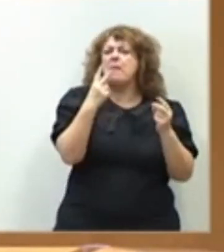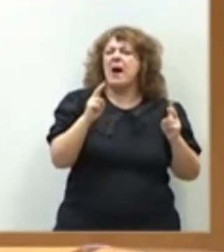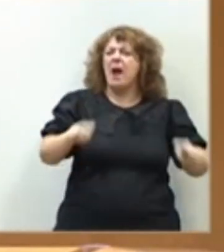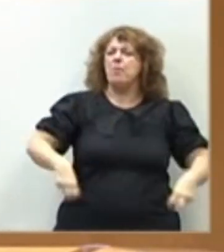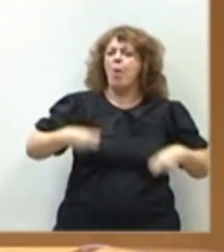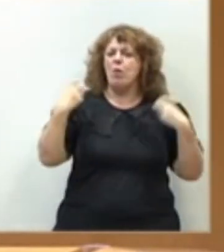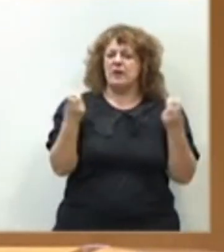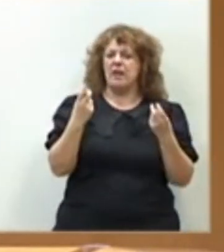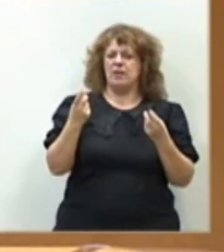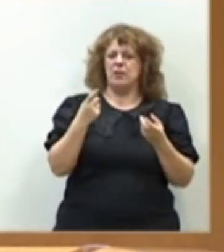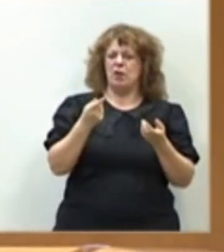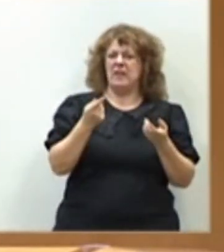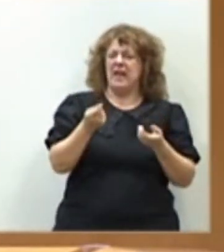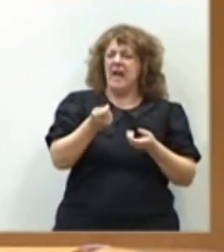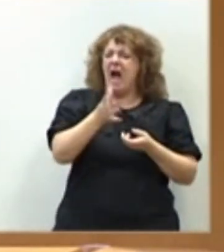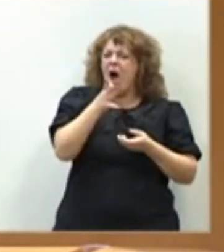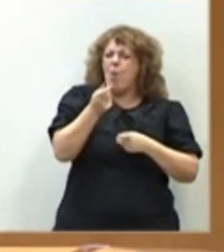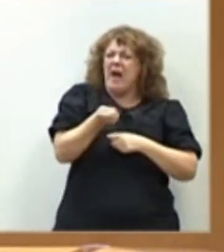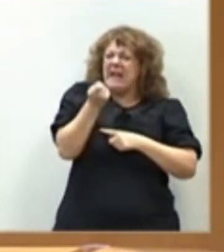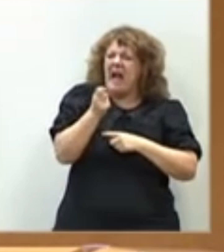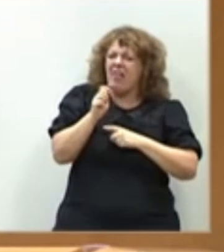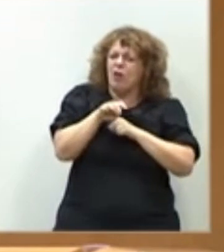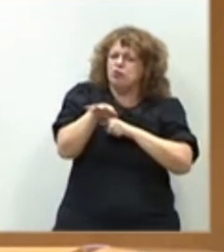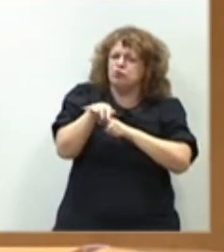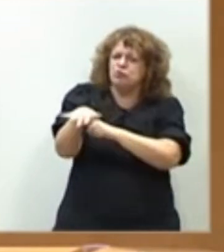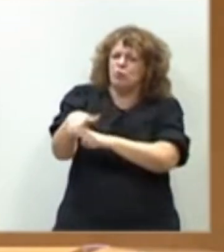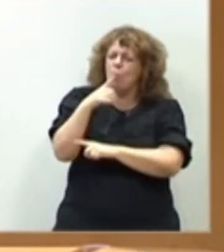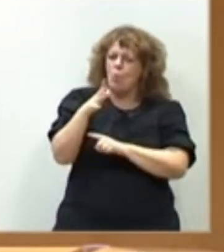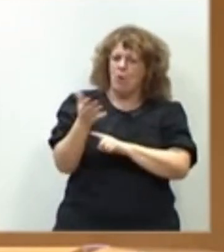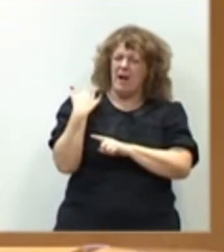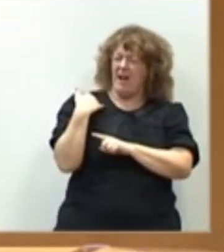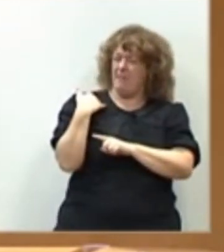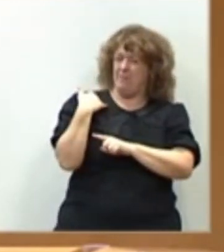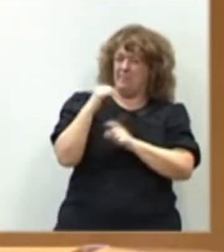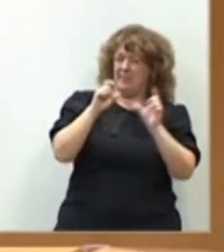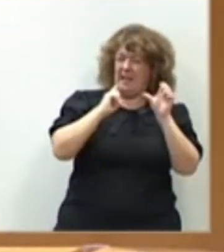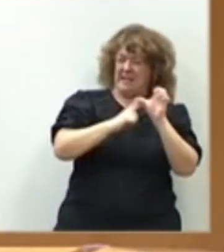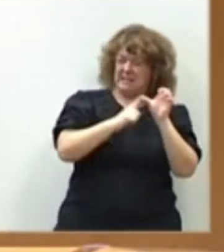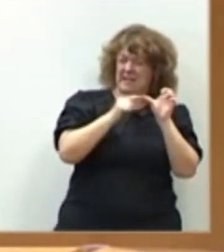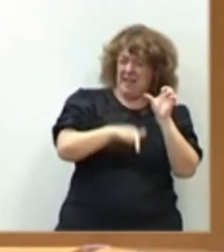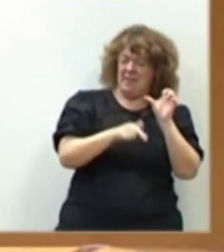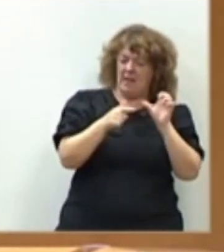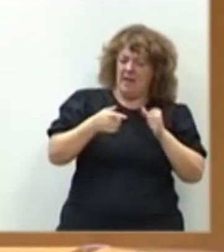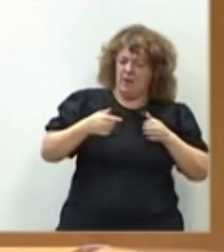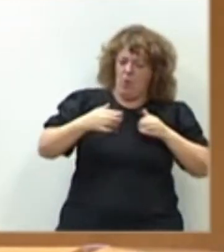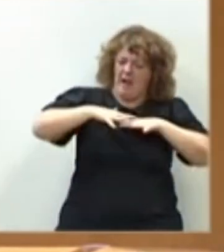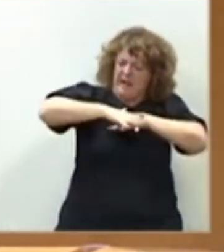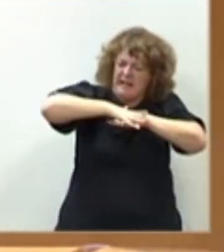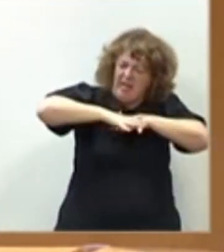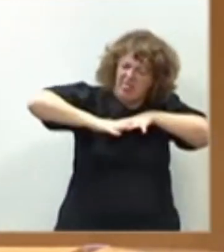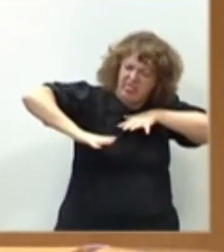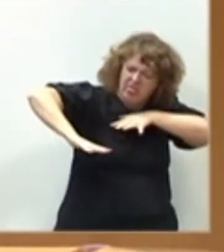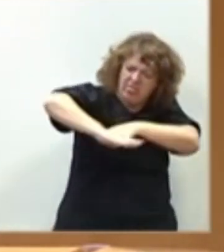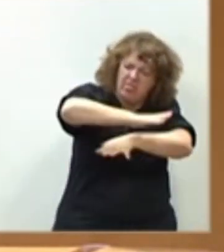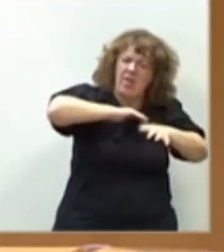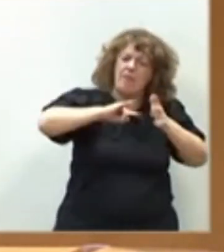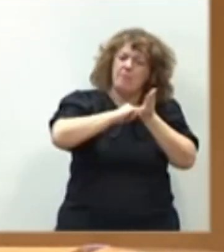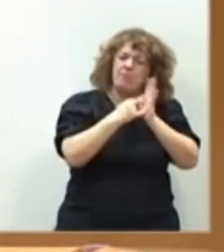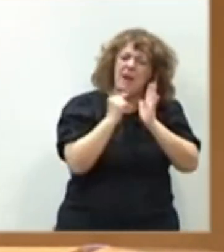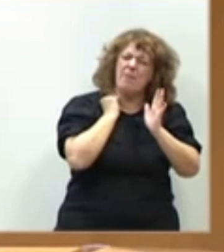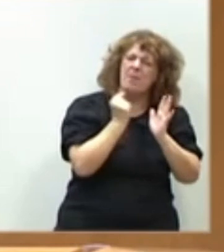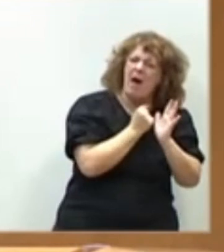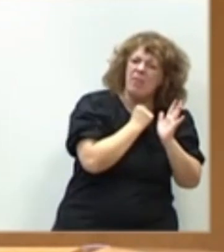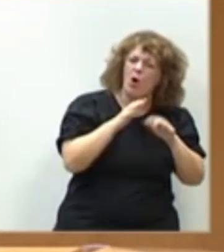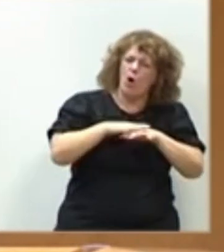modernización de los regadíos? En Extremadura, la antigüedad de las redes de regadío del Plan Badajoz, con